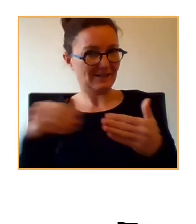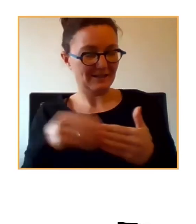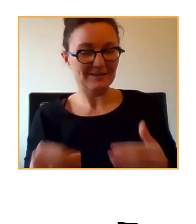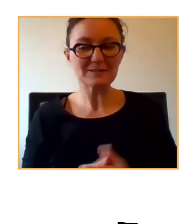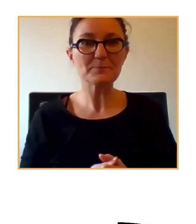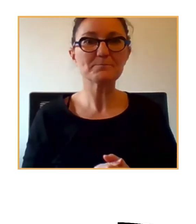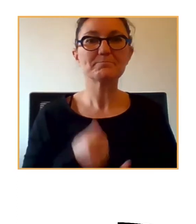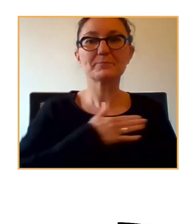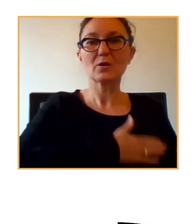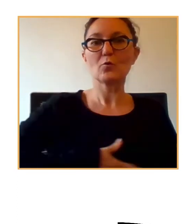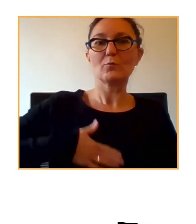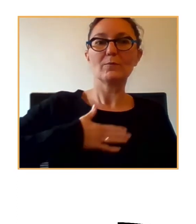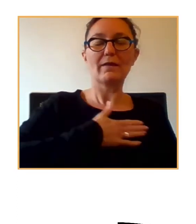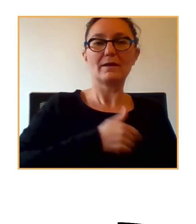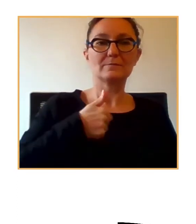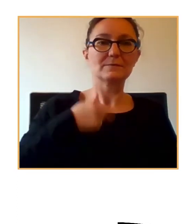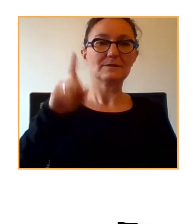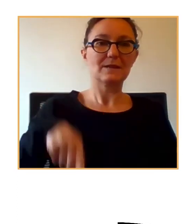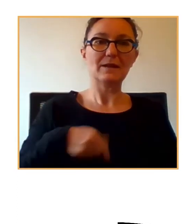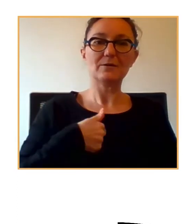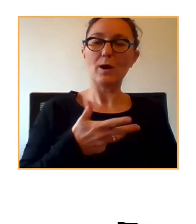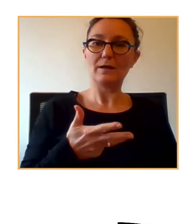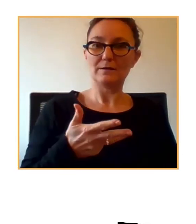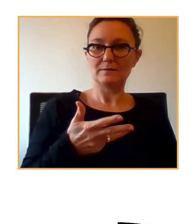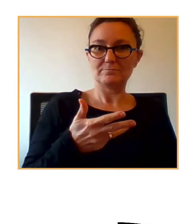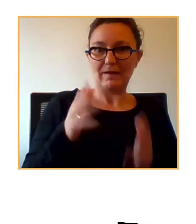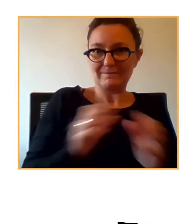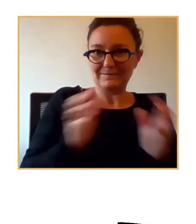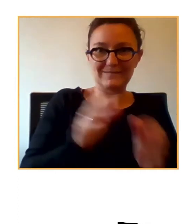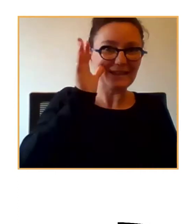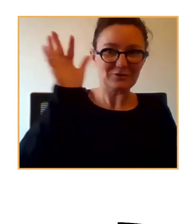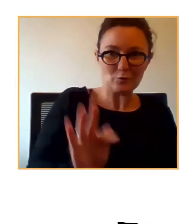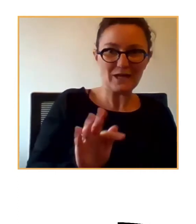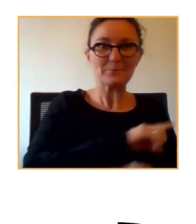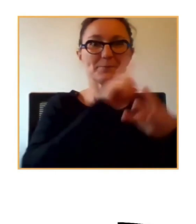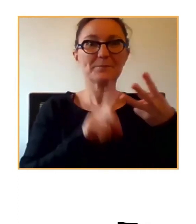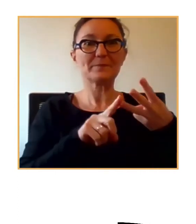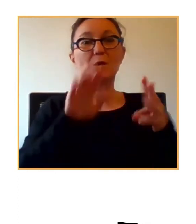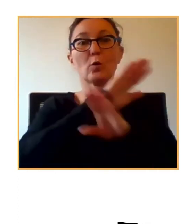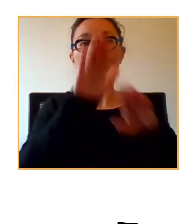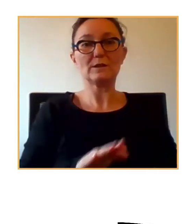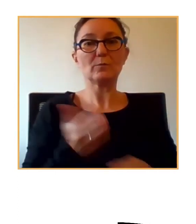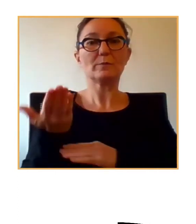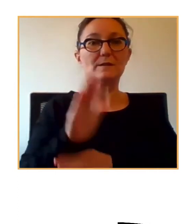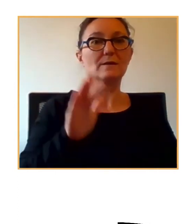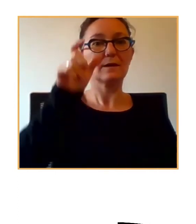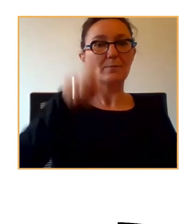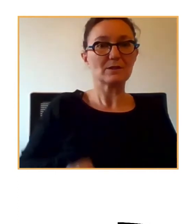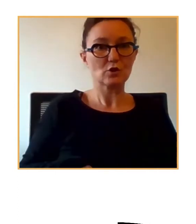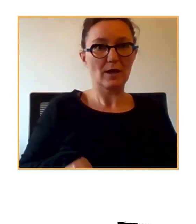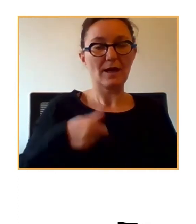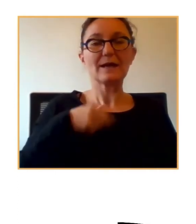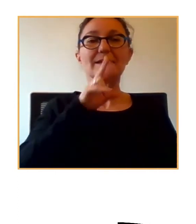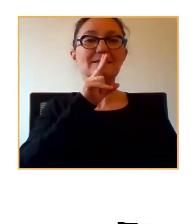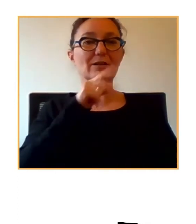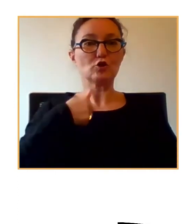Así que es un placer y estoy deseando también hoy su presentación. Y en último lugar, la presentación de la persona que está hablando. No me voy a